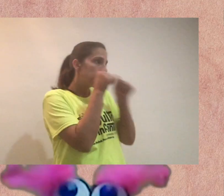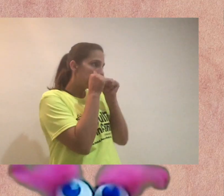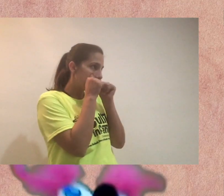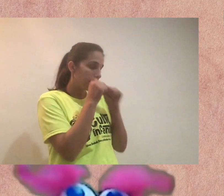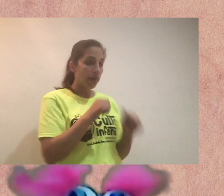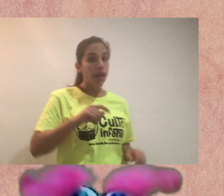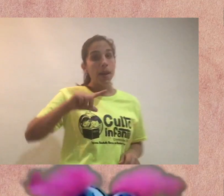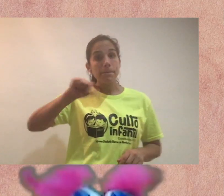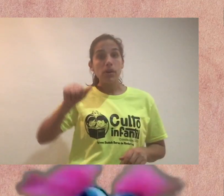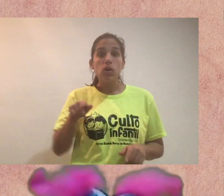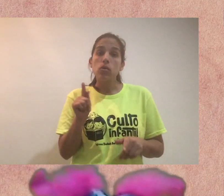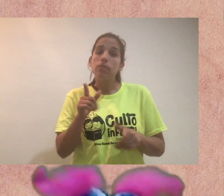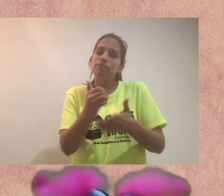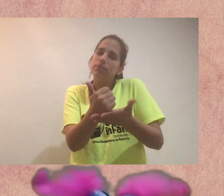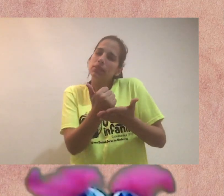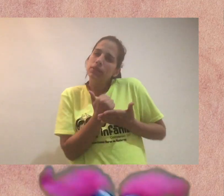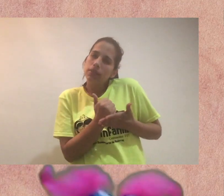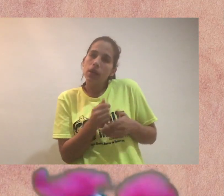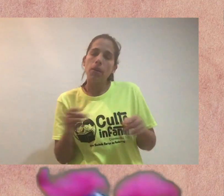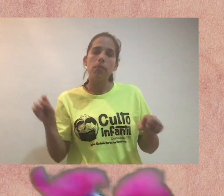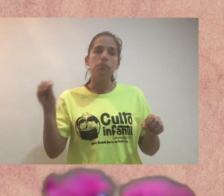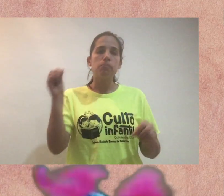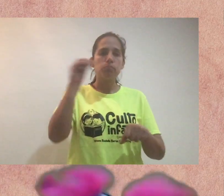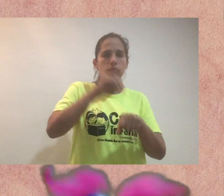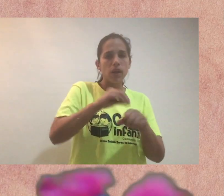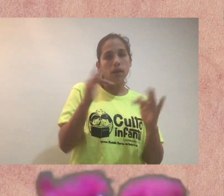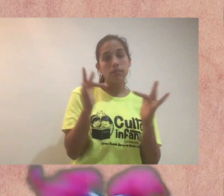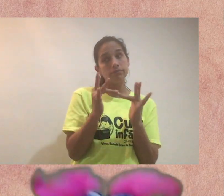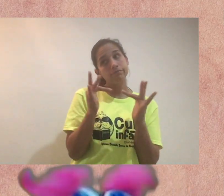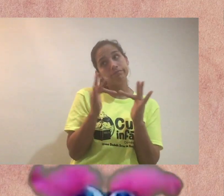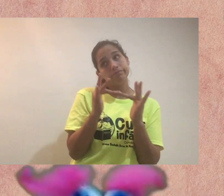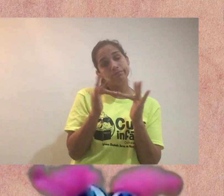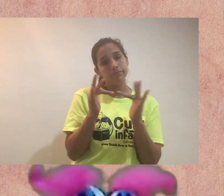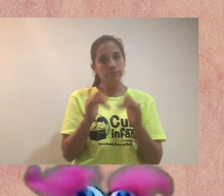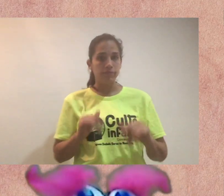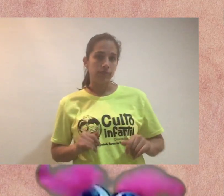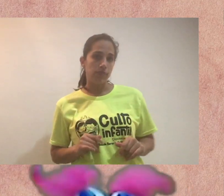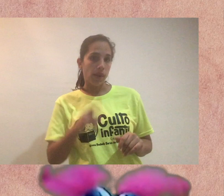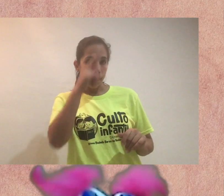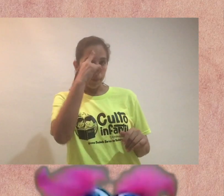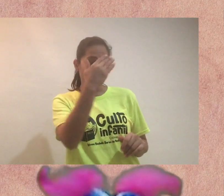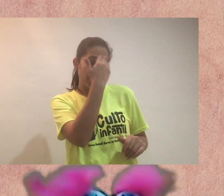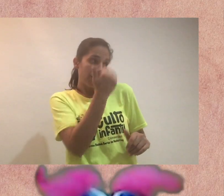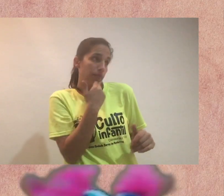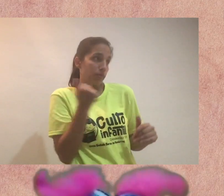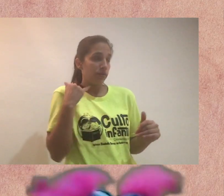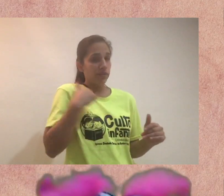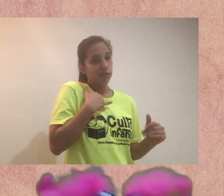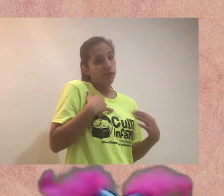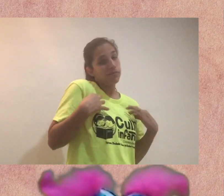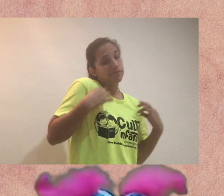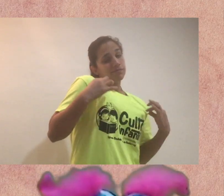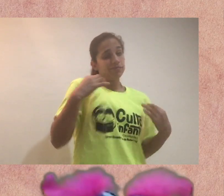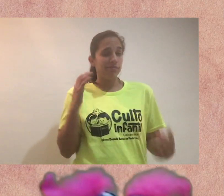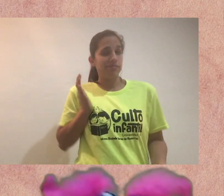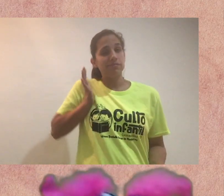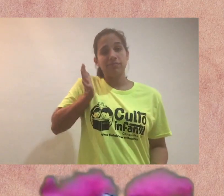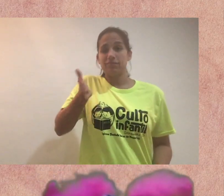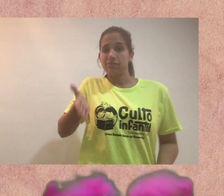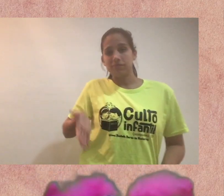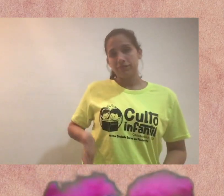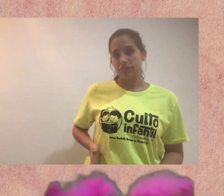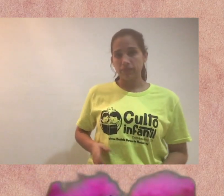Bueno, pondré mucha atención. Pero luego me ayudas a hacer un post en Facebook. Porque cuérdate que yo no tengo manos. De acuerdo,